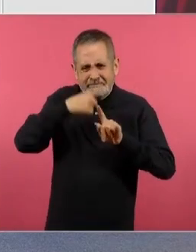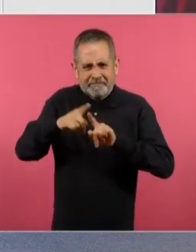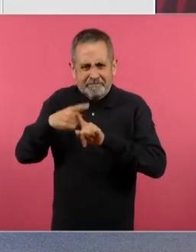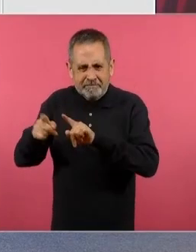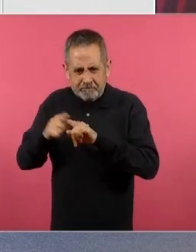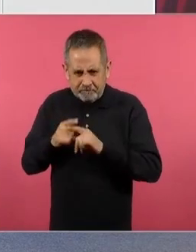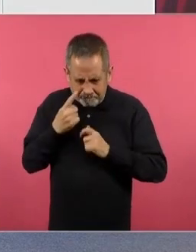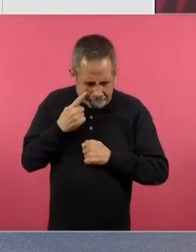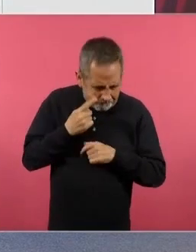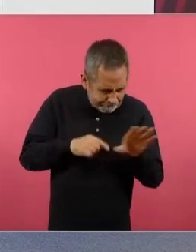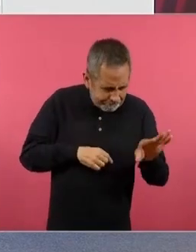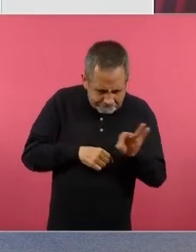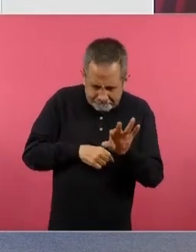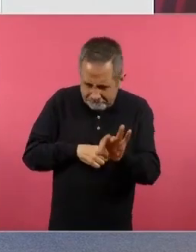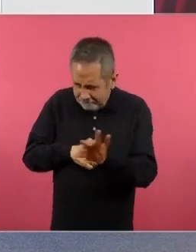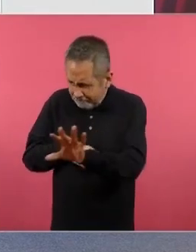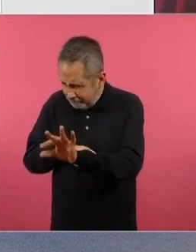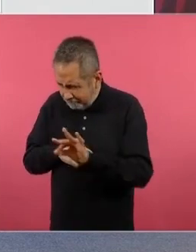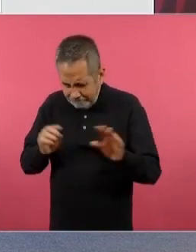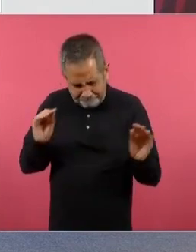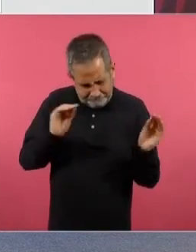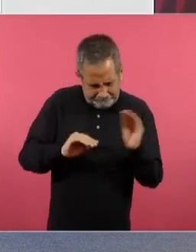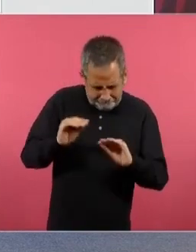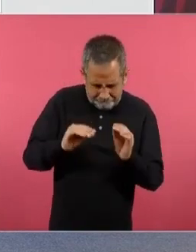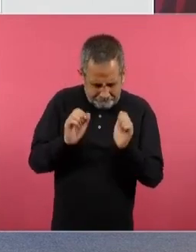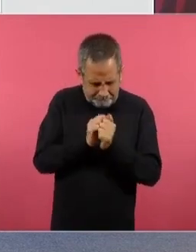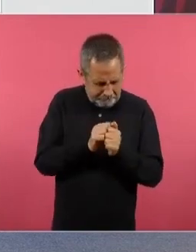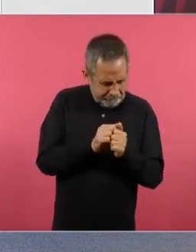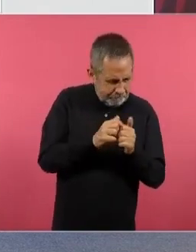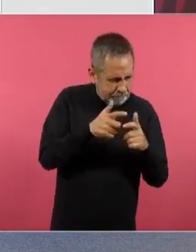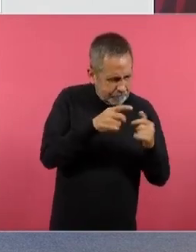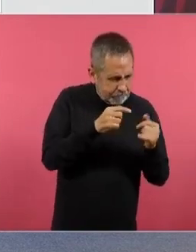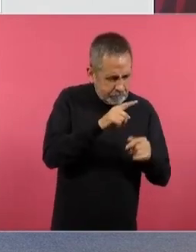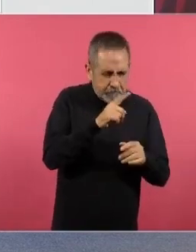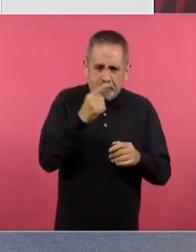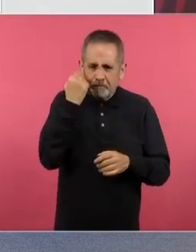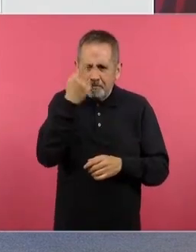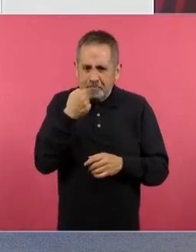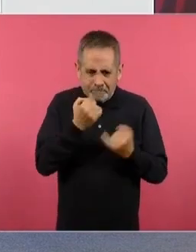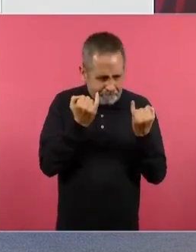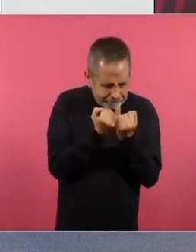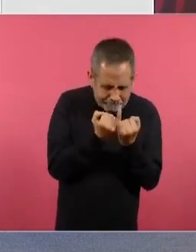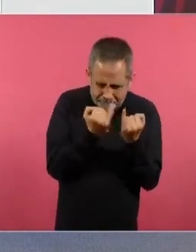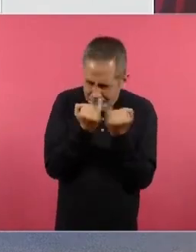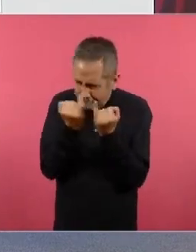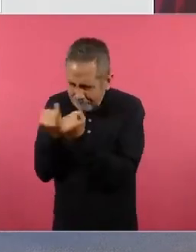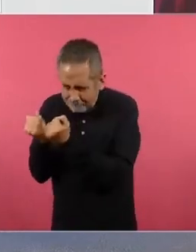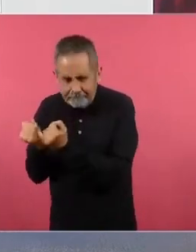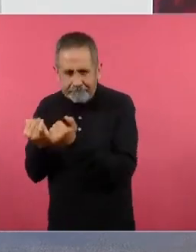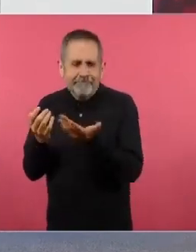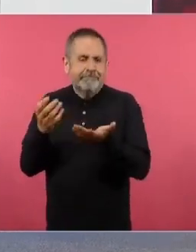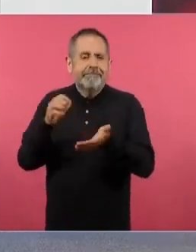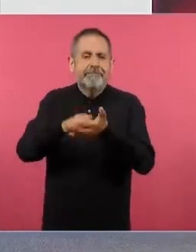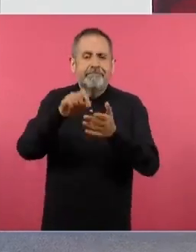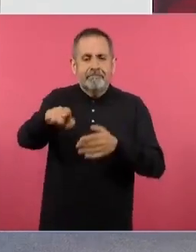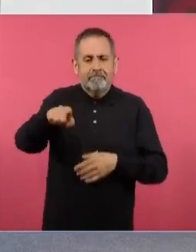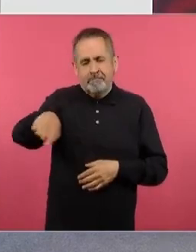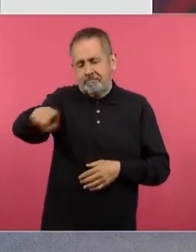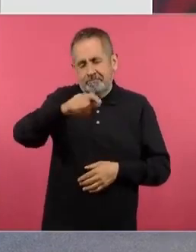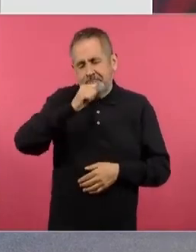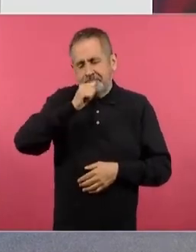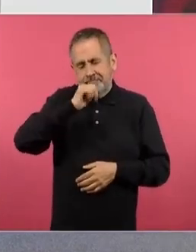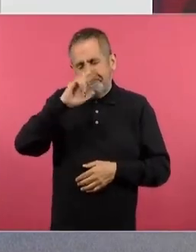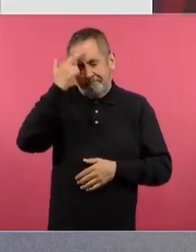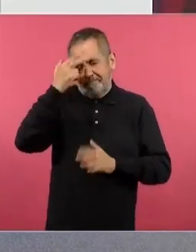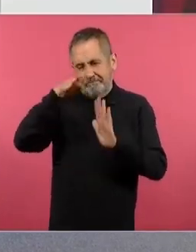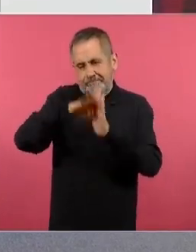clasificarás distintas figuras con ejes de simetría. Ustedes sabrán que en los noventas, todos aquí son muy jovencitos, yo creo que no se han